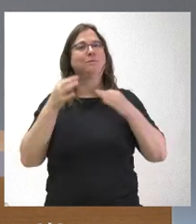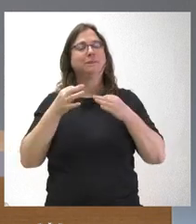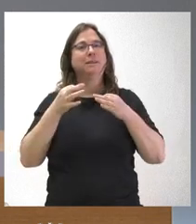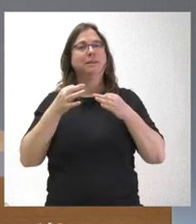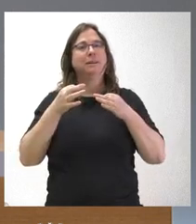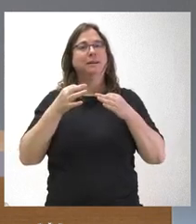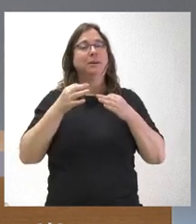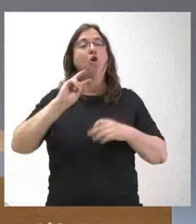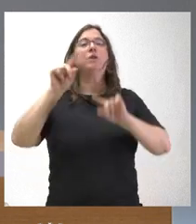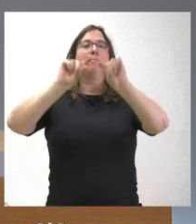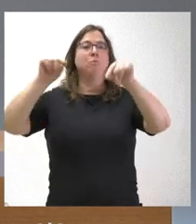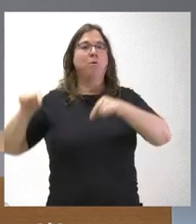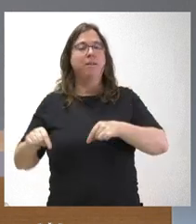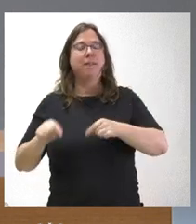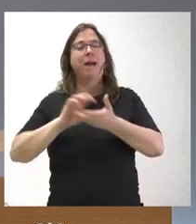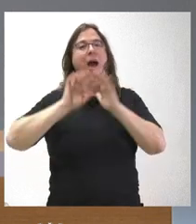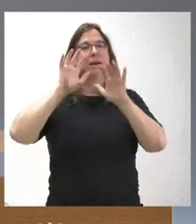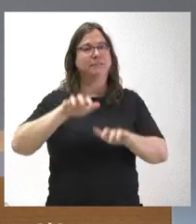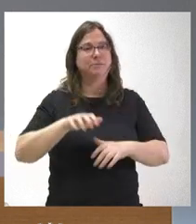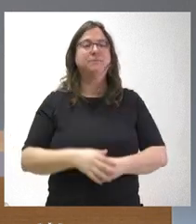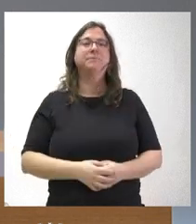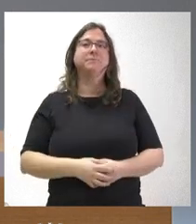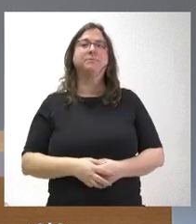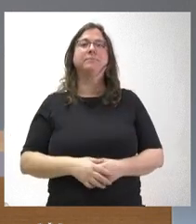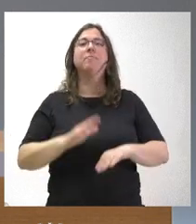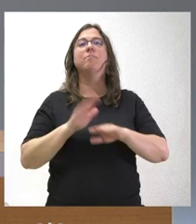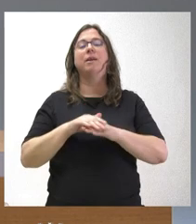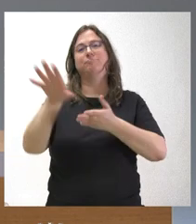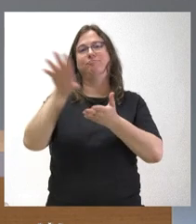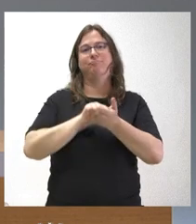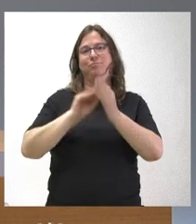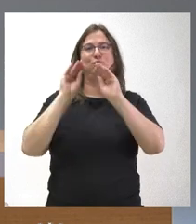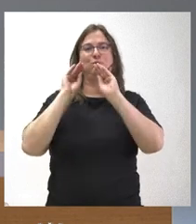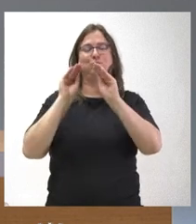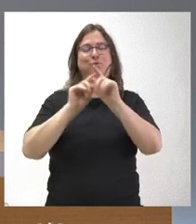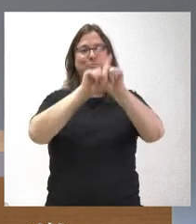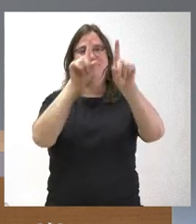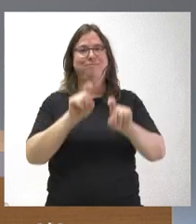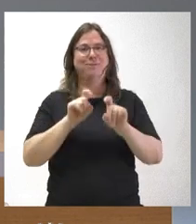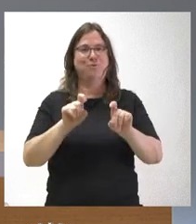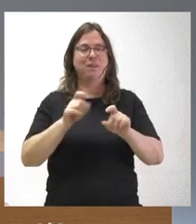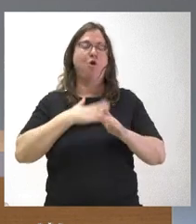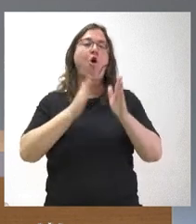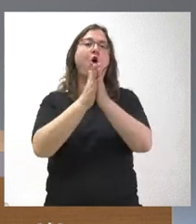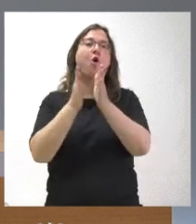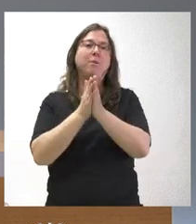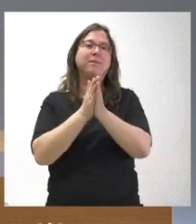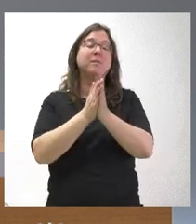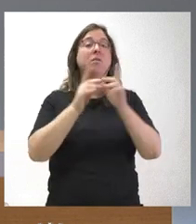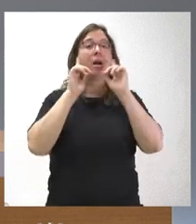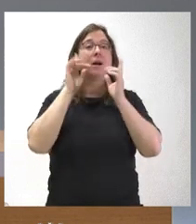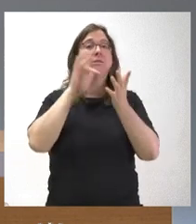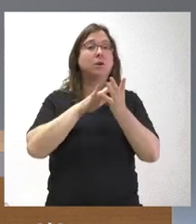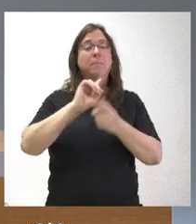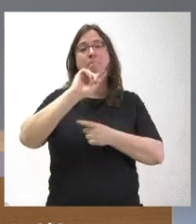otras provincias de Castilla y León para recoger esas cuestiones de nuestros compañeros en este caso